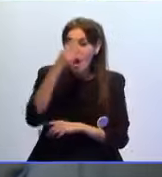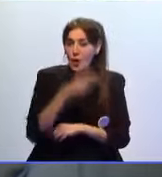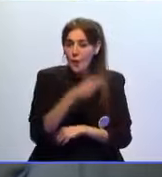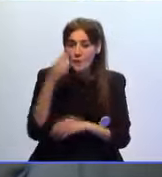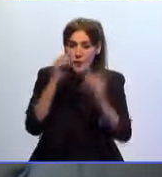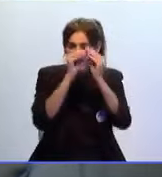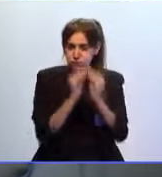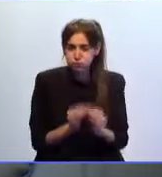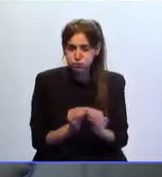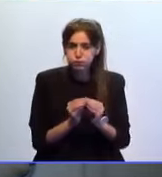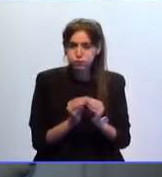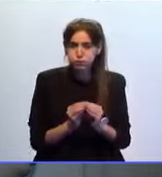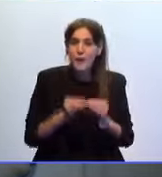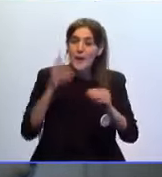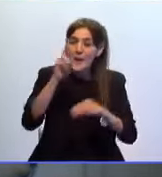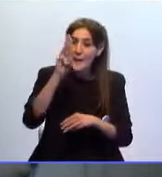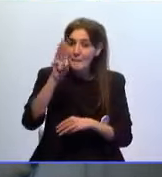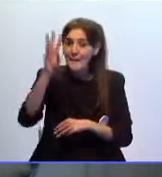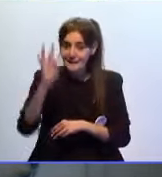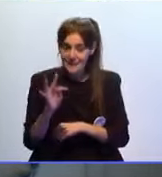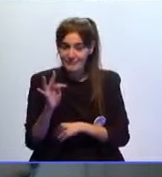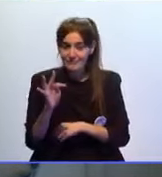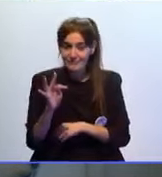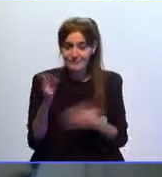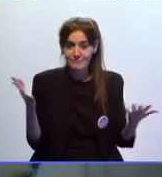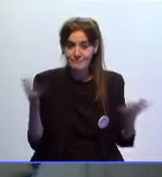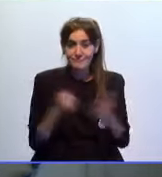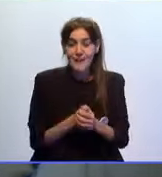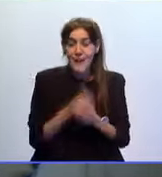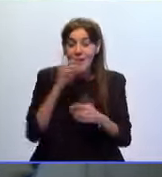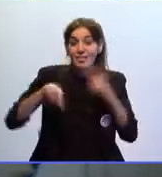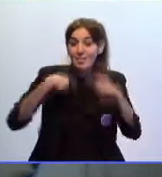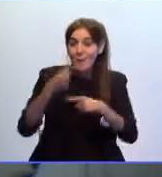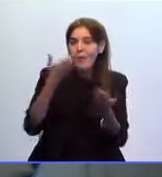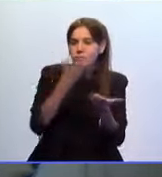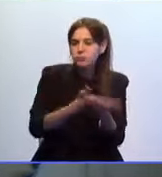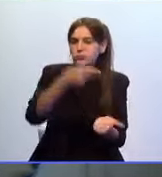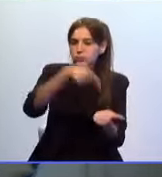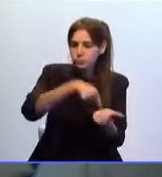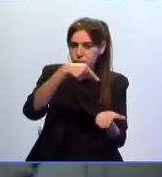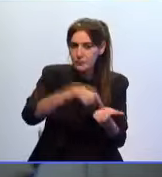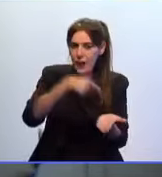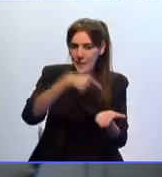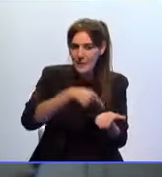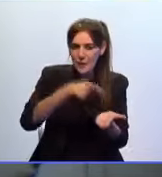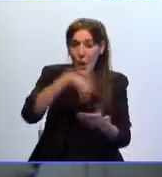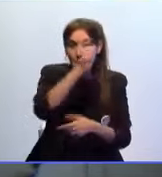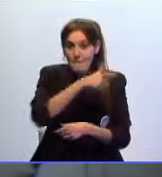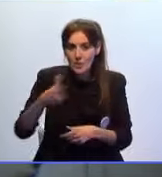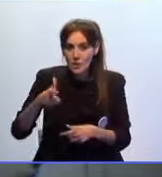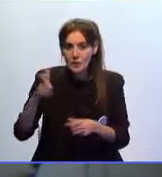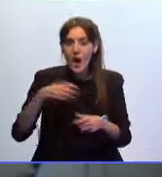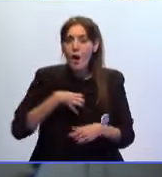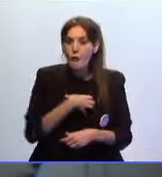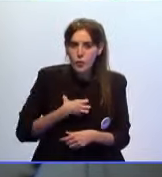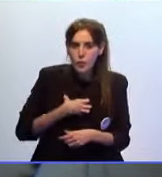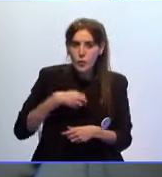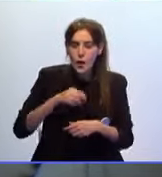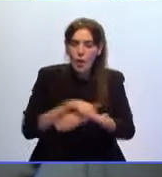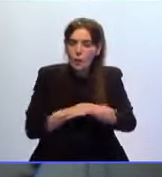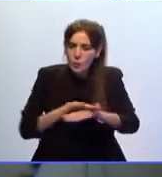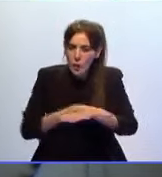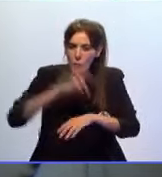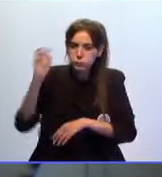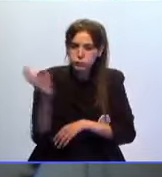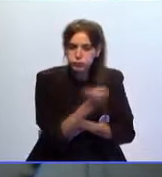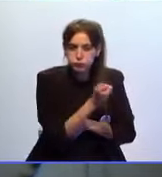la elaboración de una RPT, que la venían demandando el personal, funcionario y administrativo en